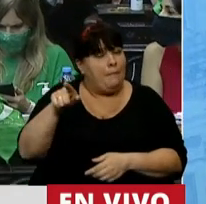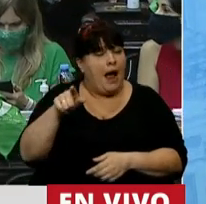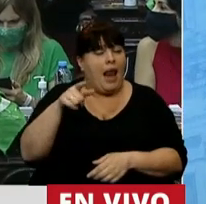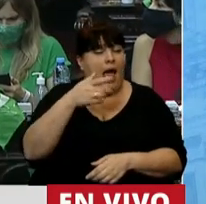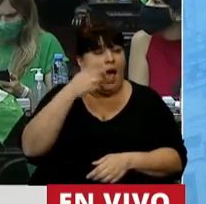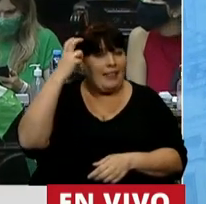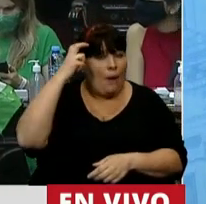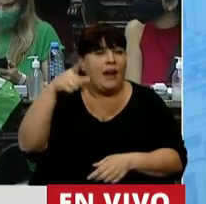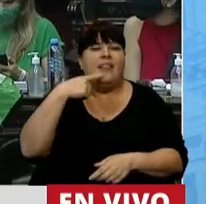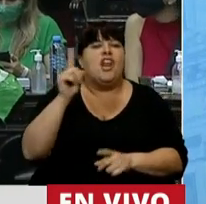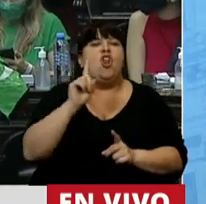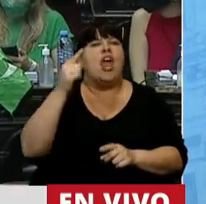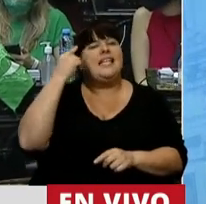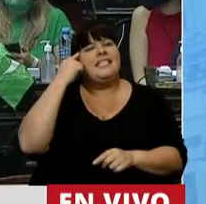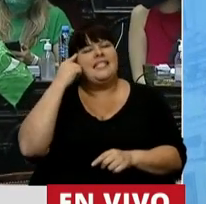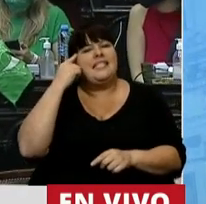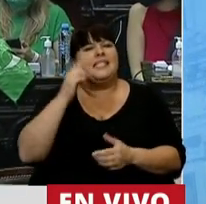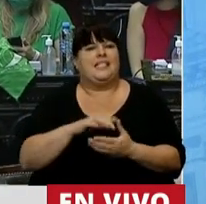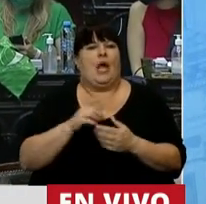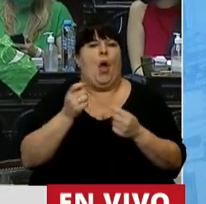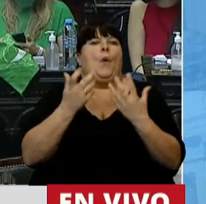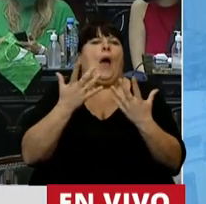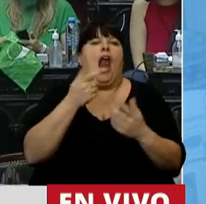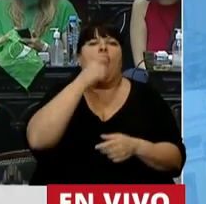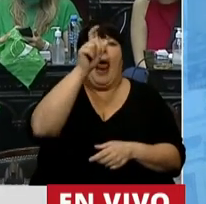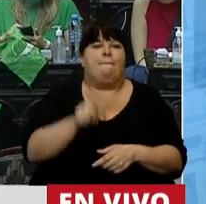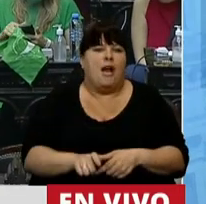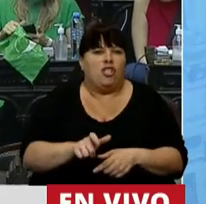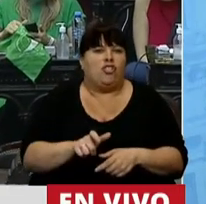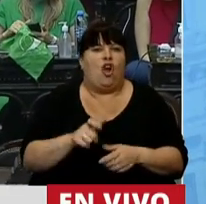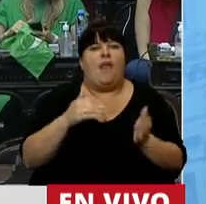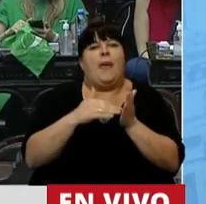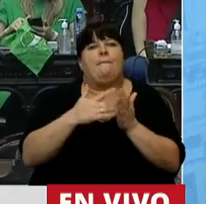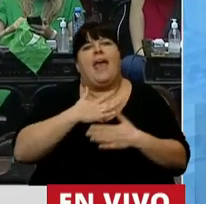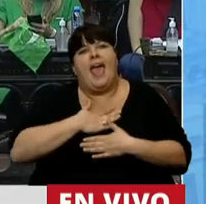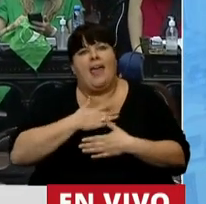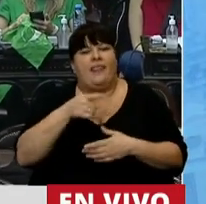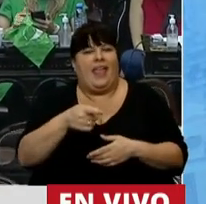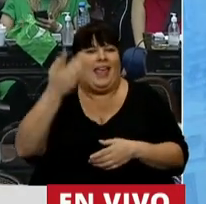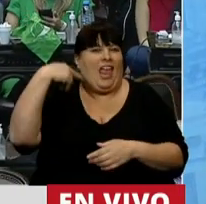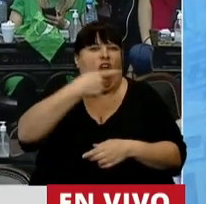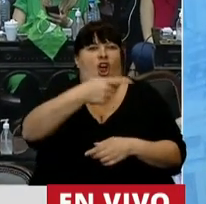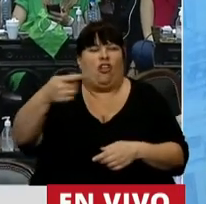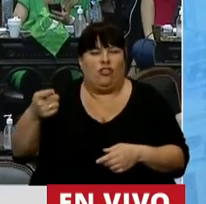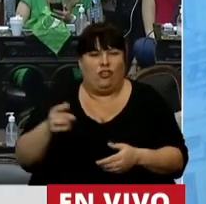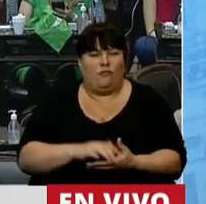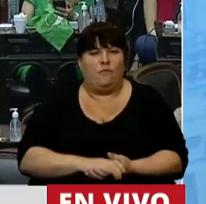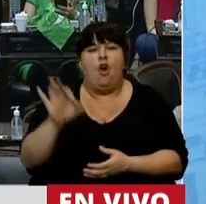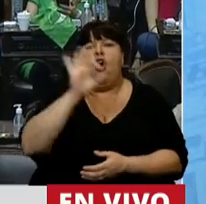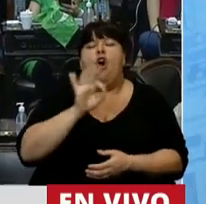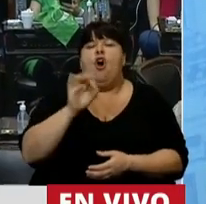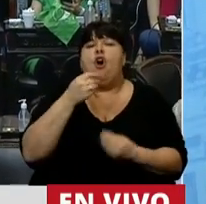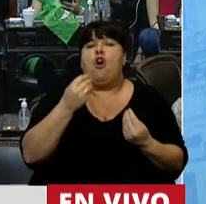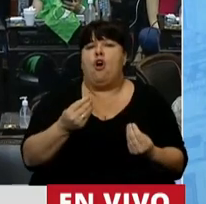el criterio no debería ser el valor del sujeto en función de los afectos que suscitaban los demás o de la